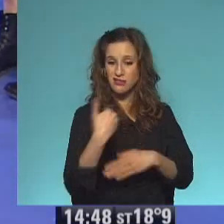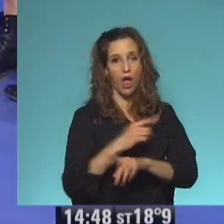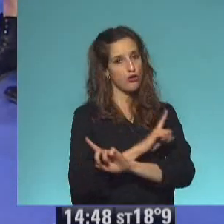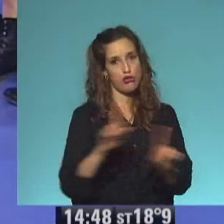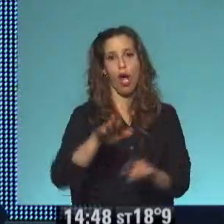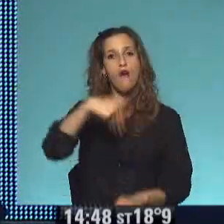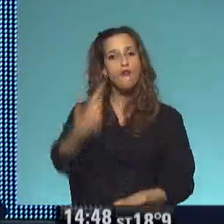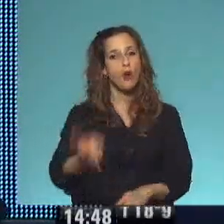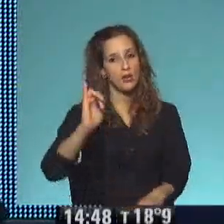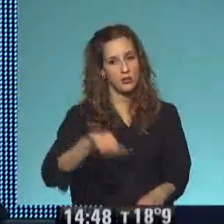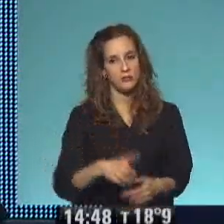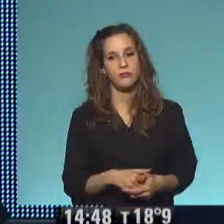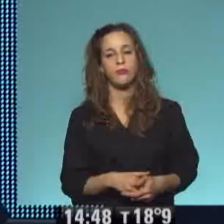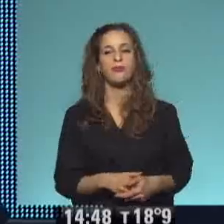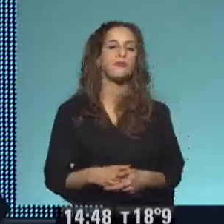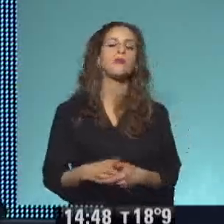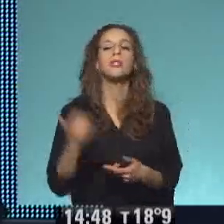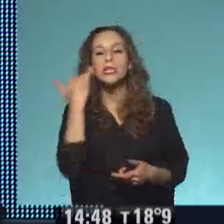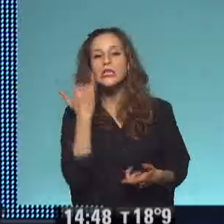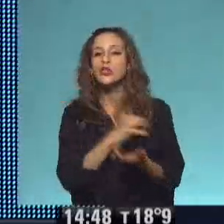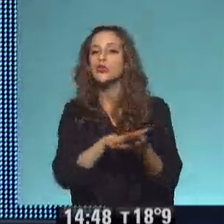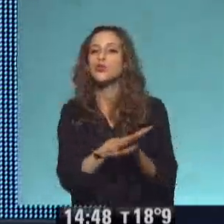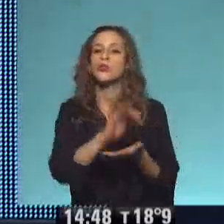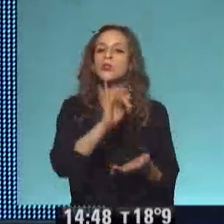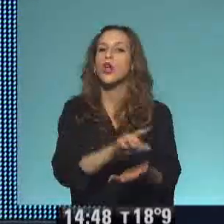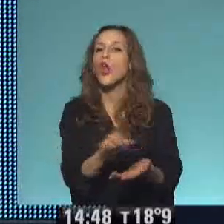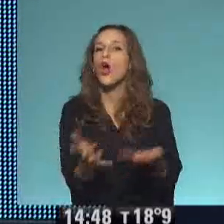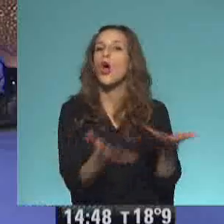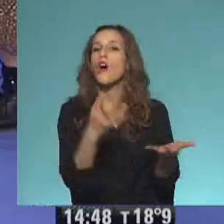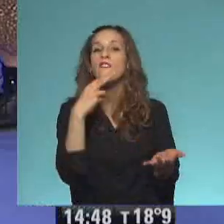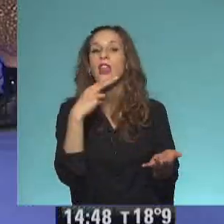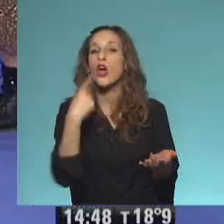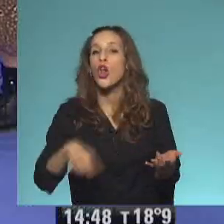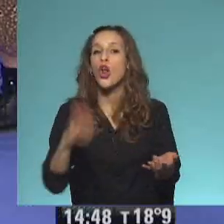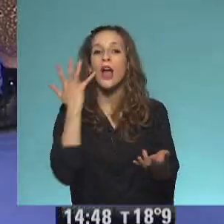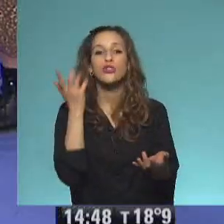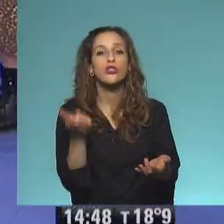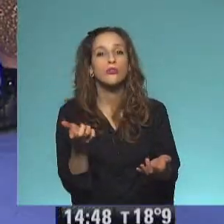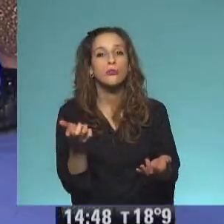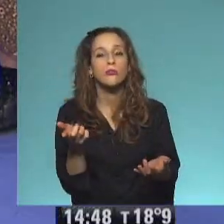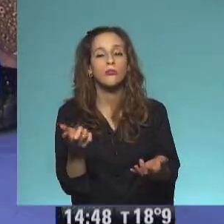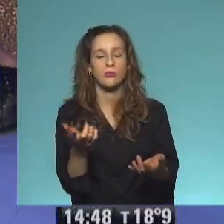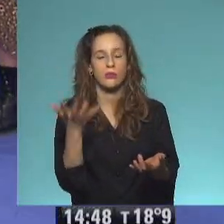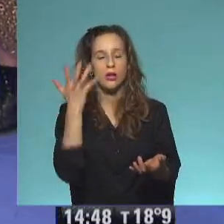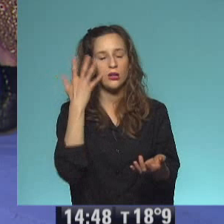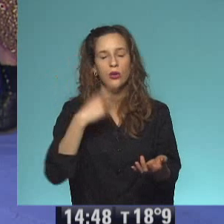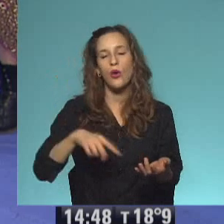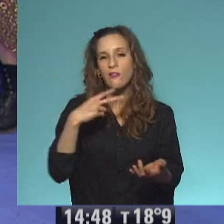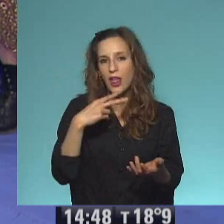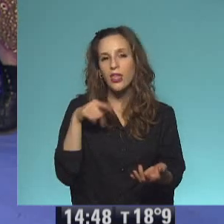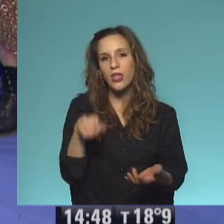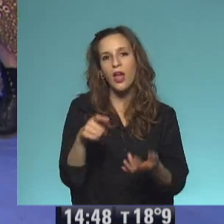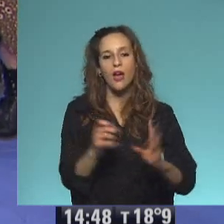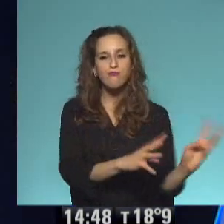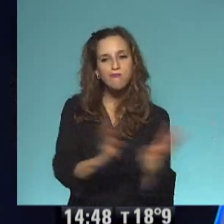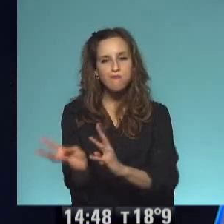¿Qué dicen los chicos? ¿Qué dicen las chicas? ¿Funcionó o no funcionó? ¿Qué pasó? ¿Un gato verde en el jardín? Un verde